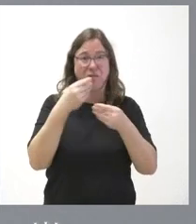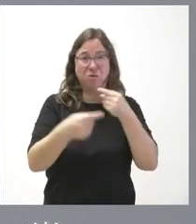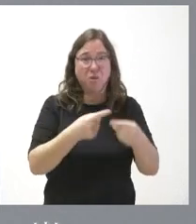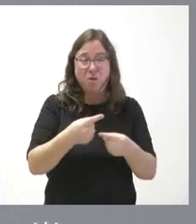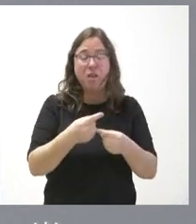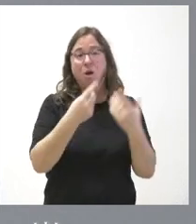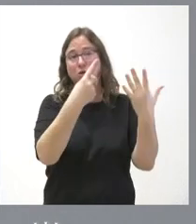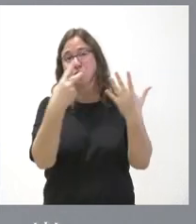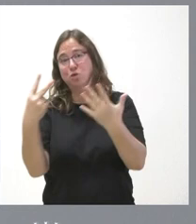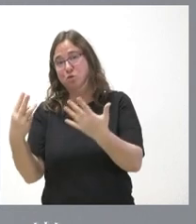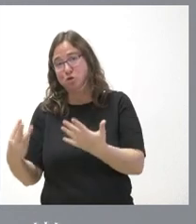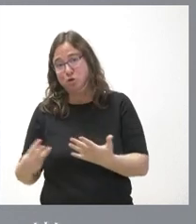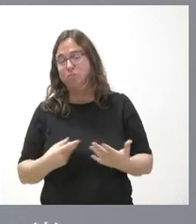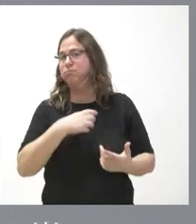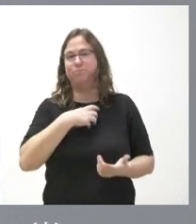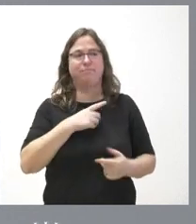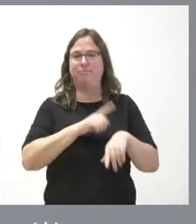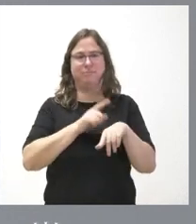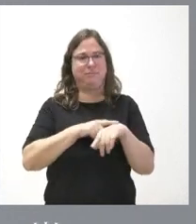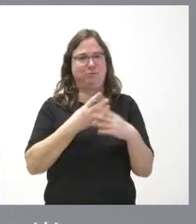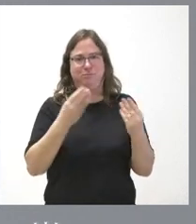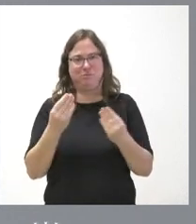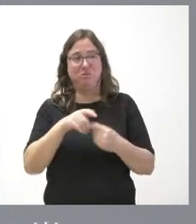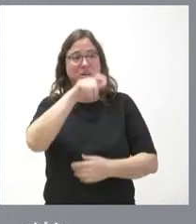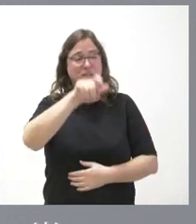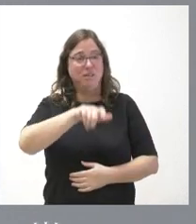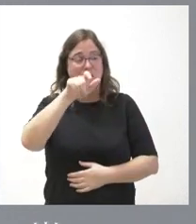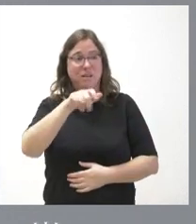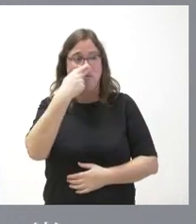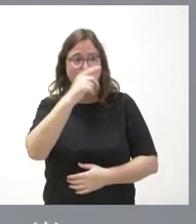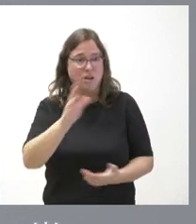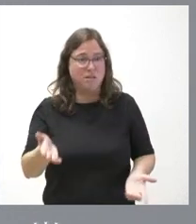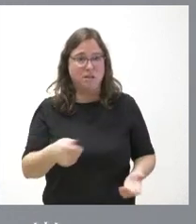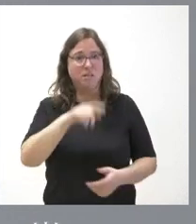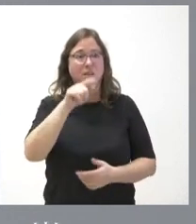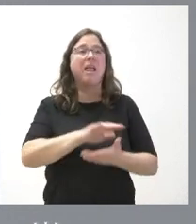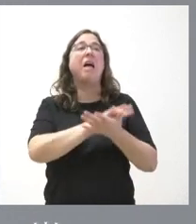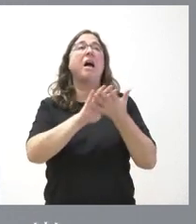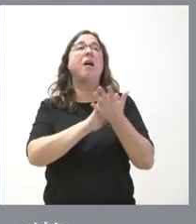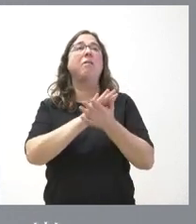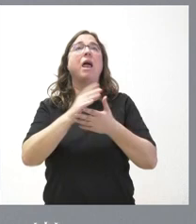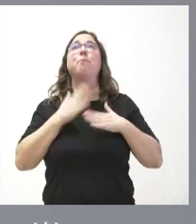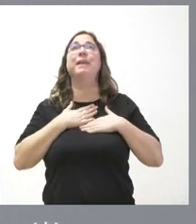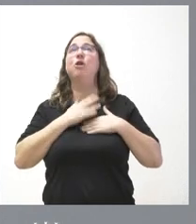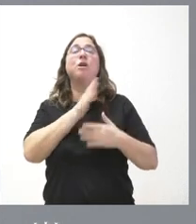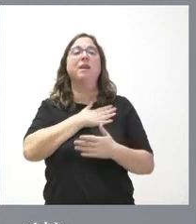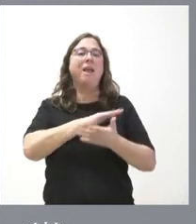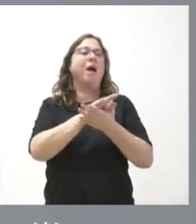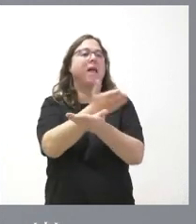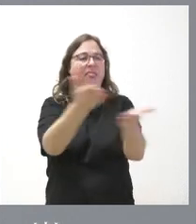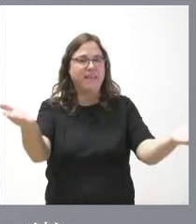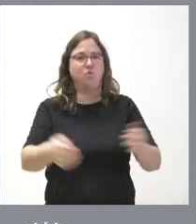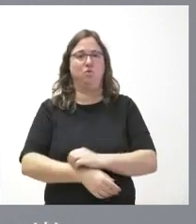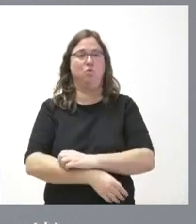de los ocho ocuparía demasiado tiempo en lo que la gente no quiere que la gente no quiere que hablemos de nosotros mismos la gente quiere que hablemos de ellos